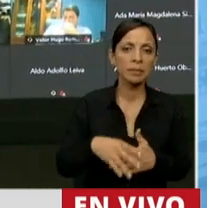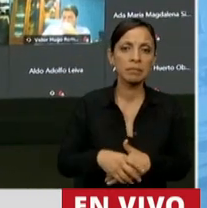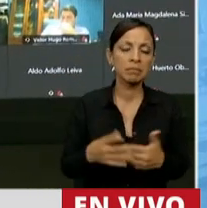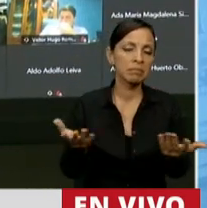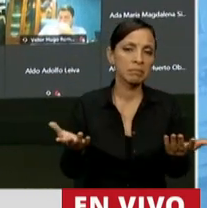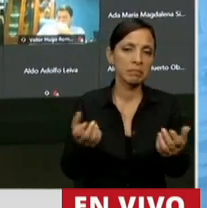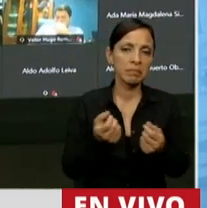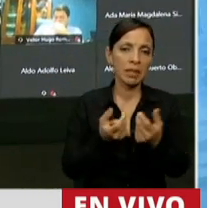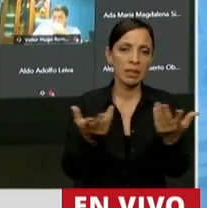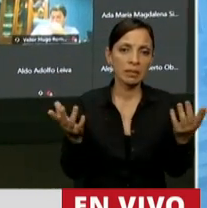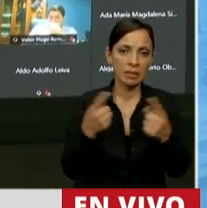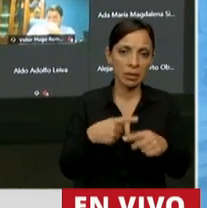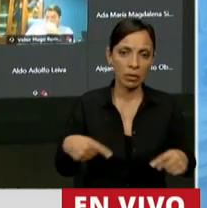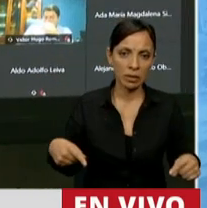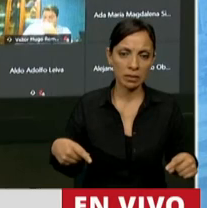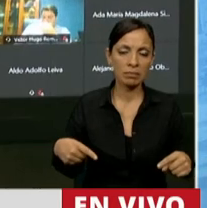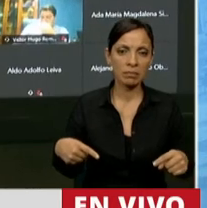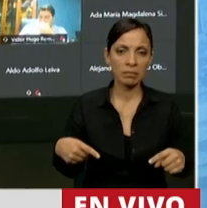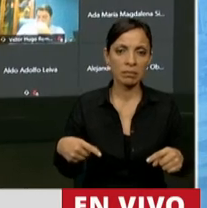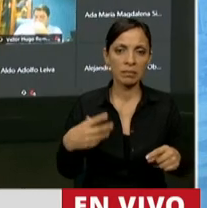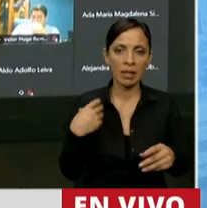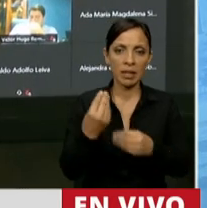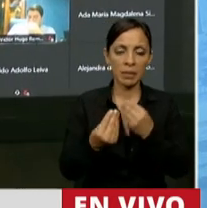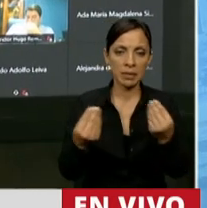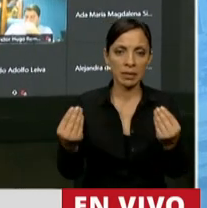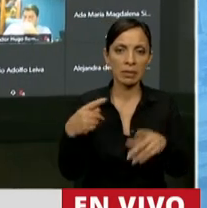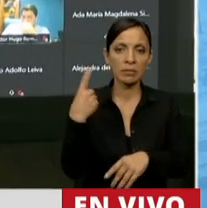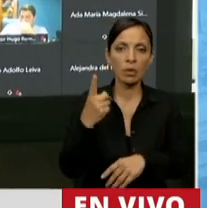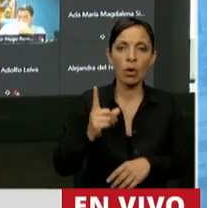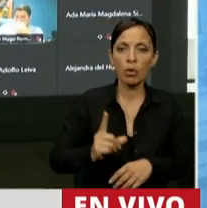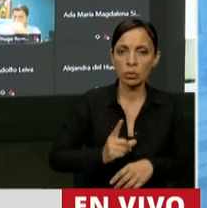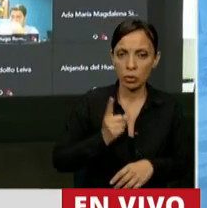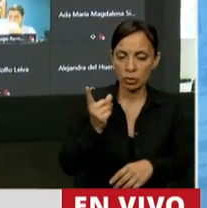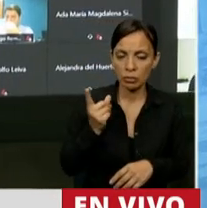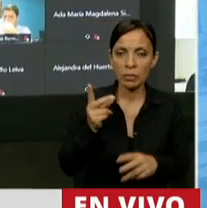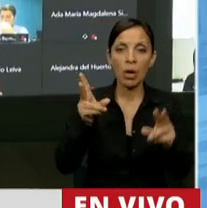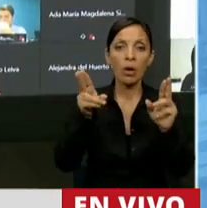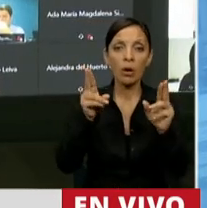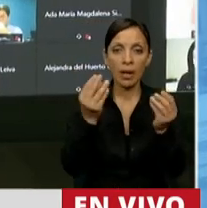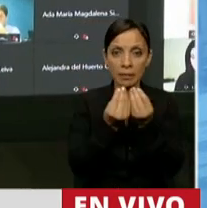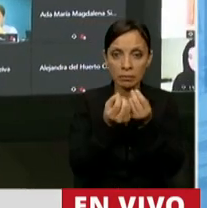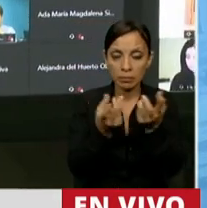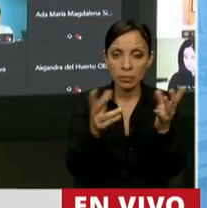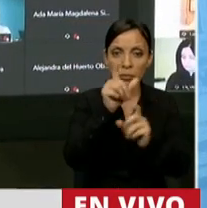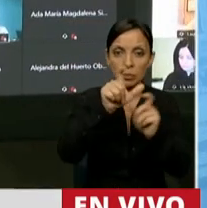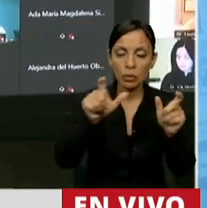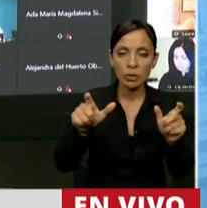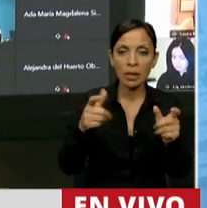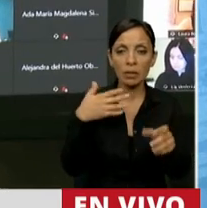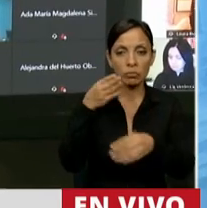en fin, una cantidad de cosas que nos representan, de las que estamos orgullosos, y que ojalá mucha gente pueda seguir viniendo acá,